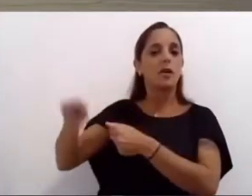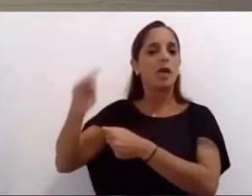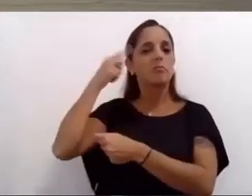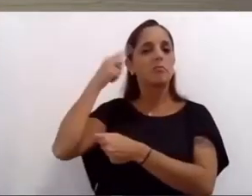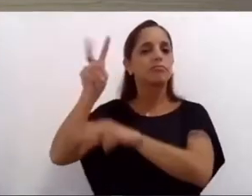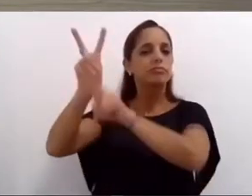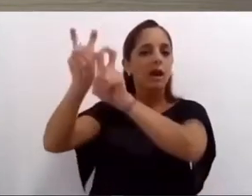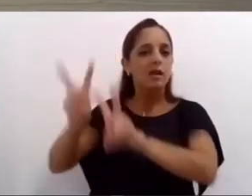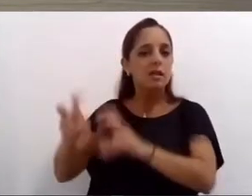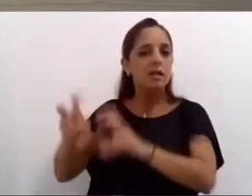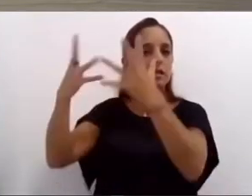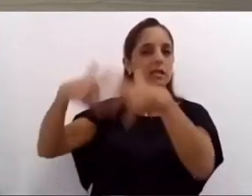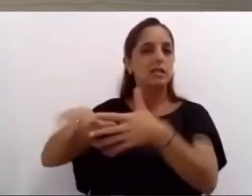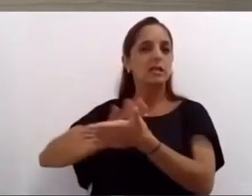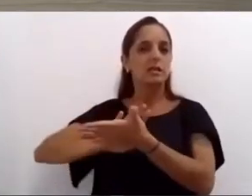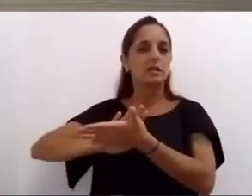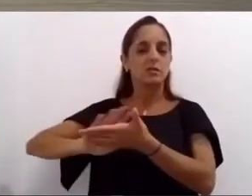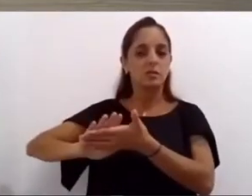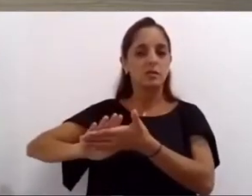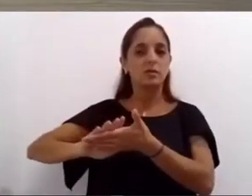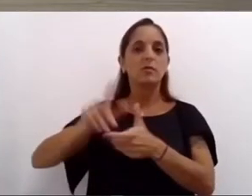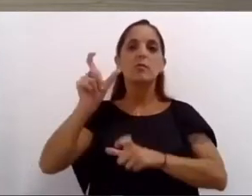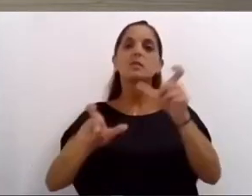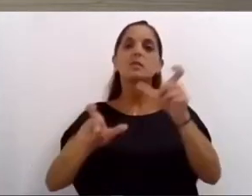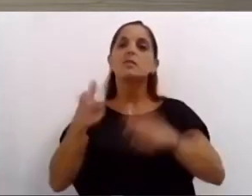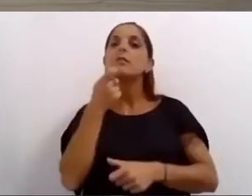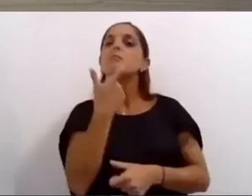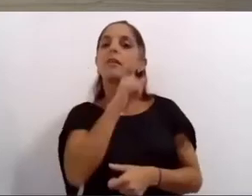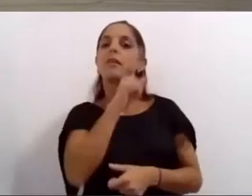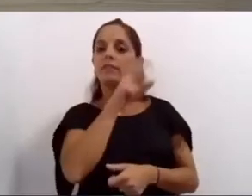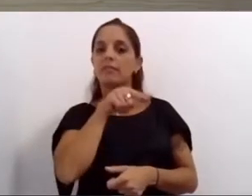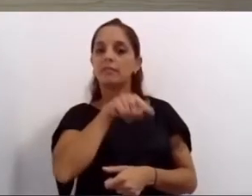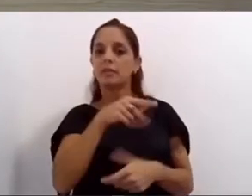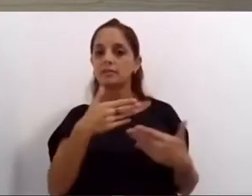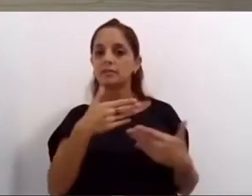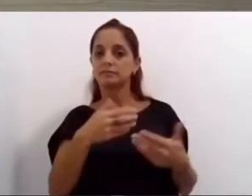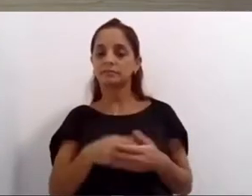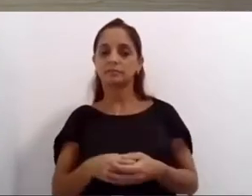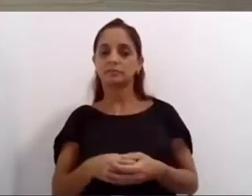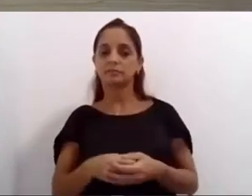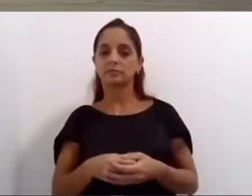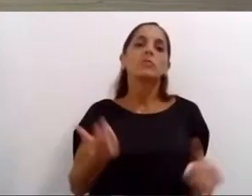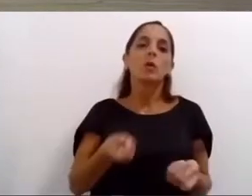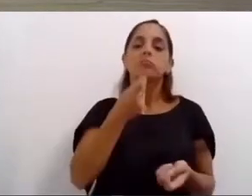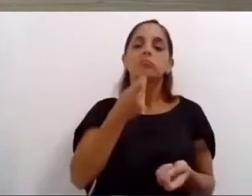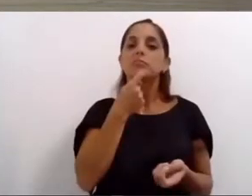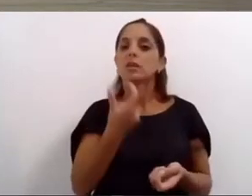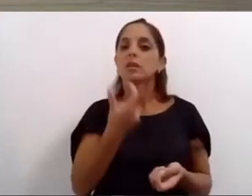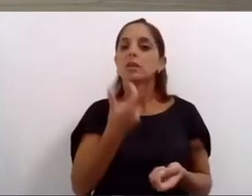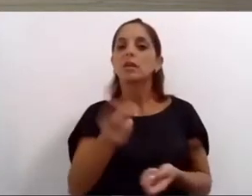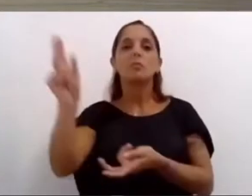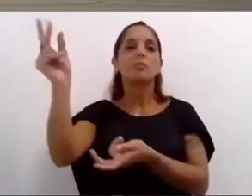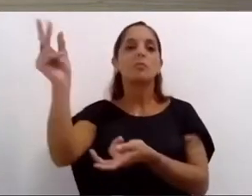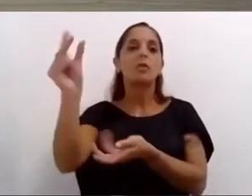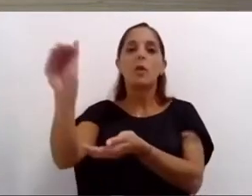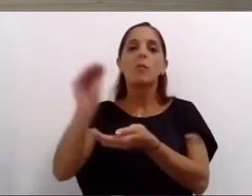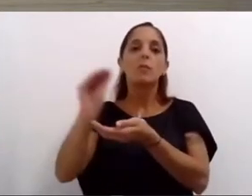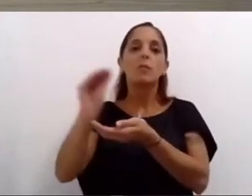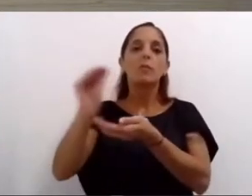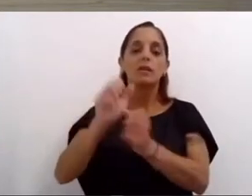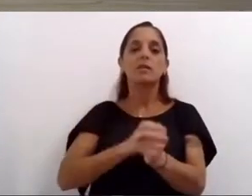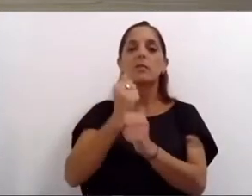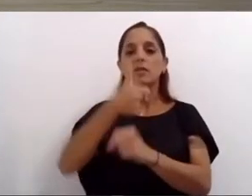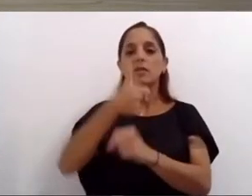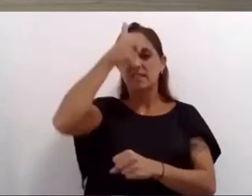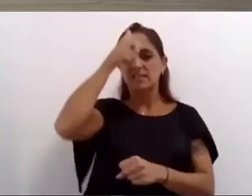condiciones para obtener garantías y negociamos junto al banco municipal una línea de préstamos de hasta 60.000 pesos con tasas accesibles para